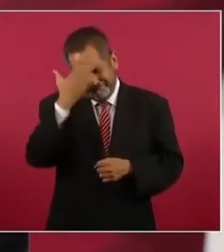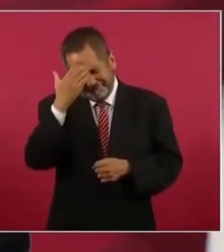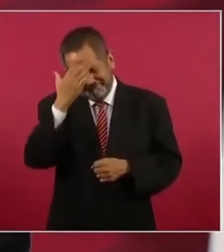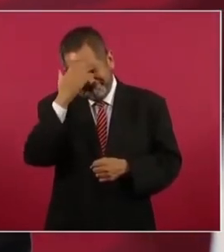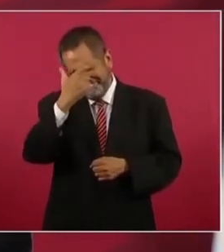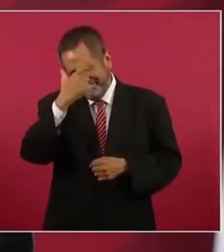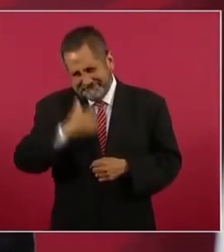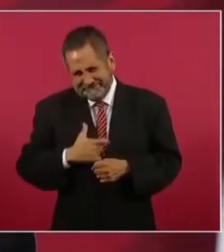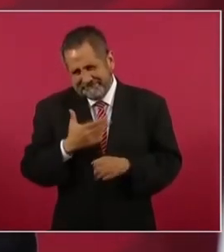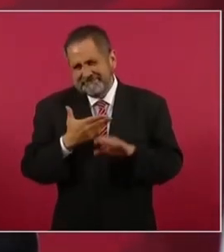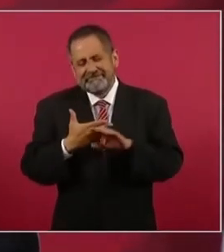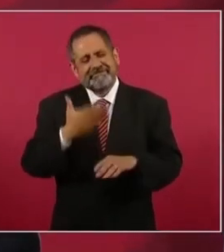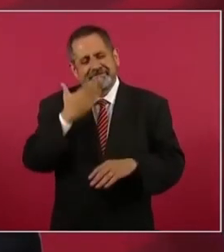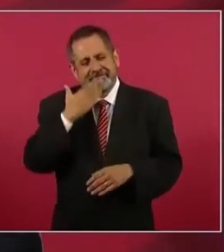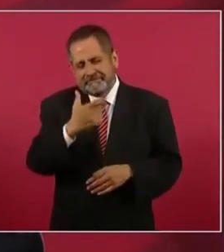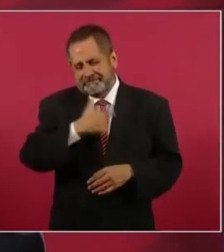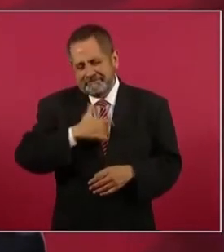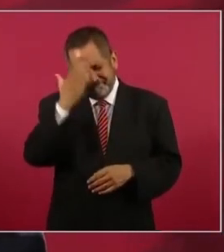Muy bien.